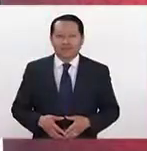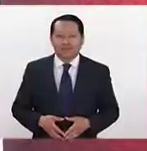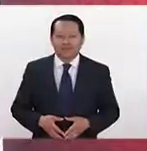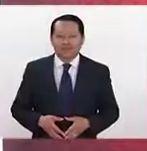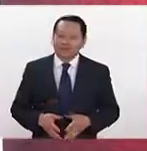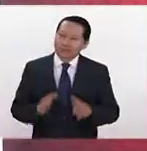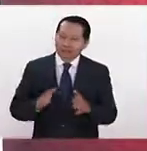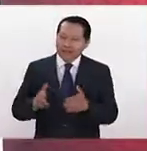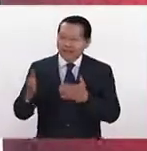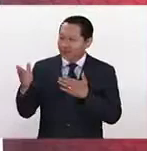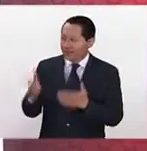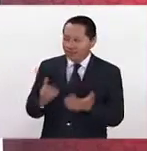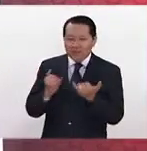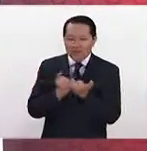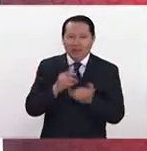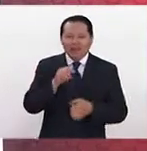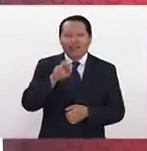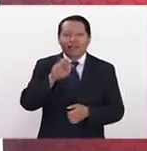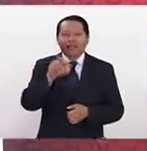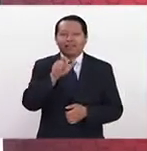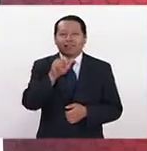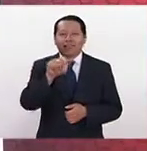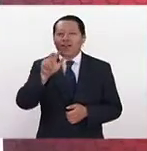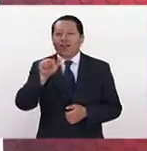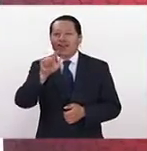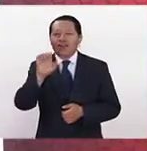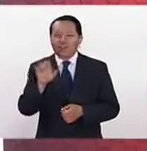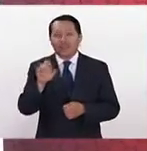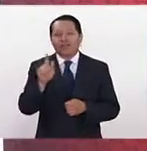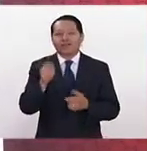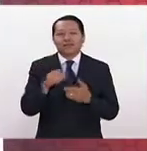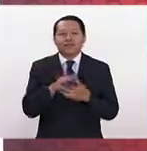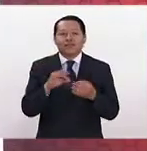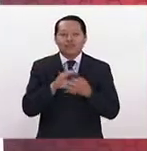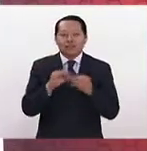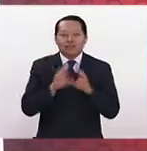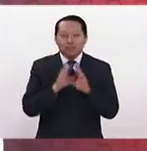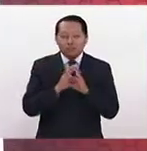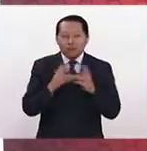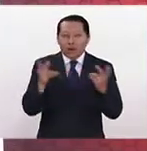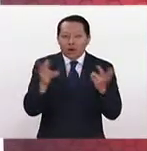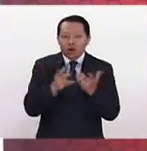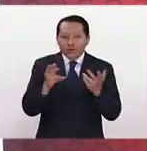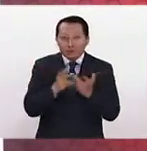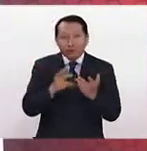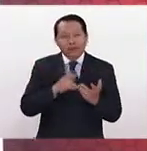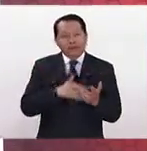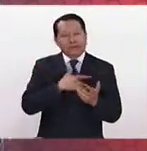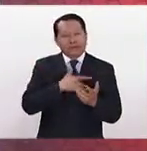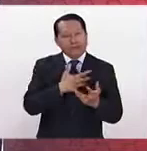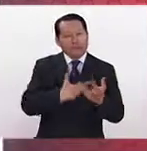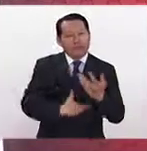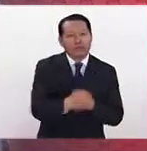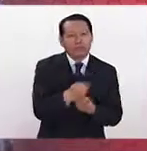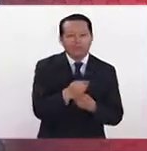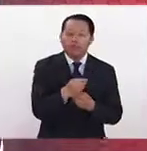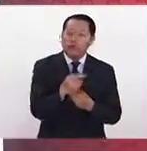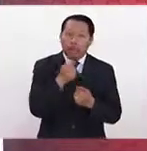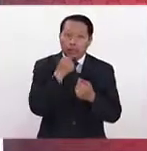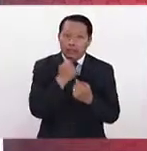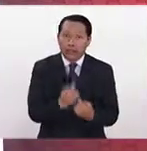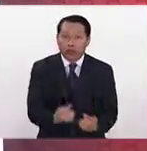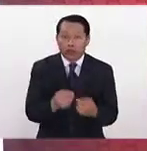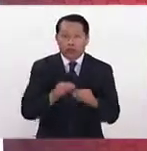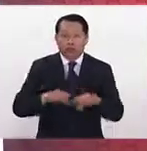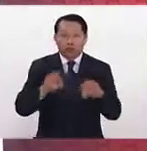Y ya está con nosotros también Trixia Valle, con quien hablaremos de cómo crear empatía, por supuesto en los niños, tan importante